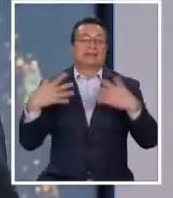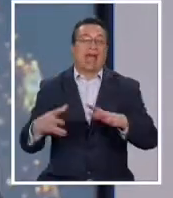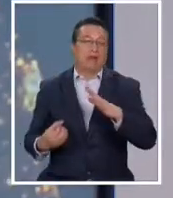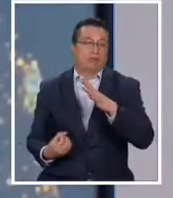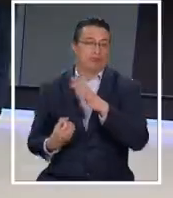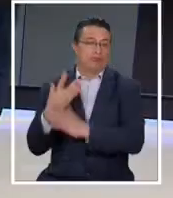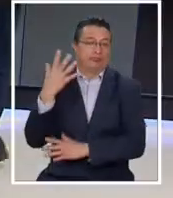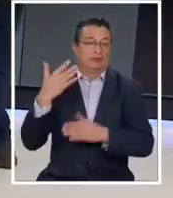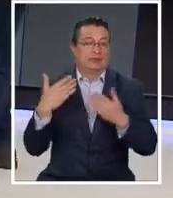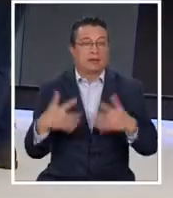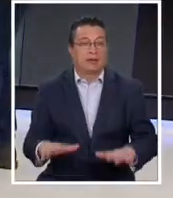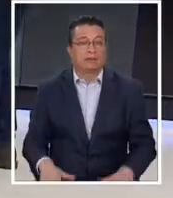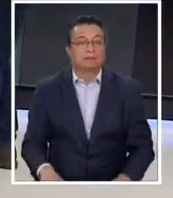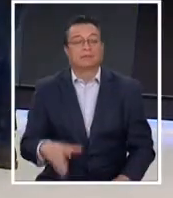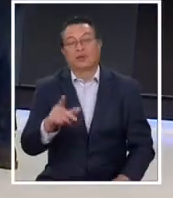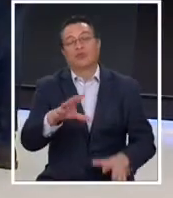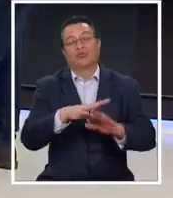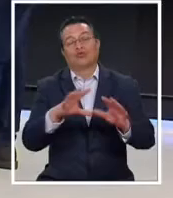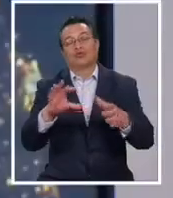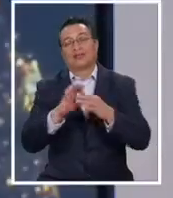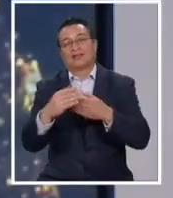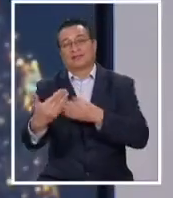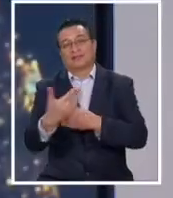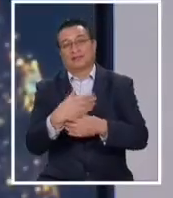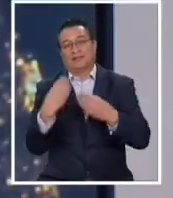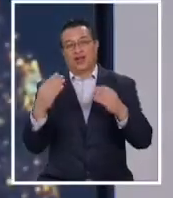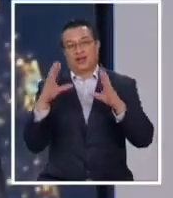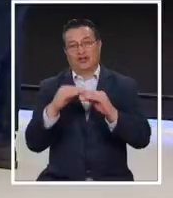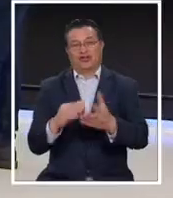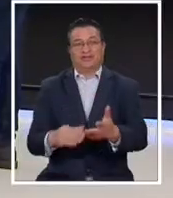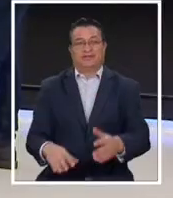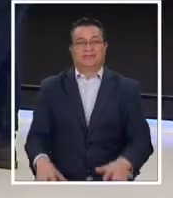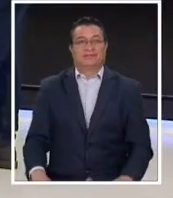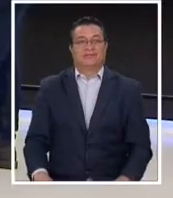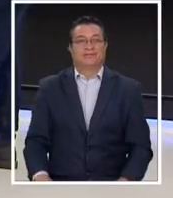entrado en erupción. Marcelo Lagos, como siempre, muchas gracias por estar con nosotros. Buenas noches. Buenas noches, Iván.